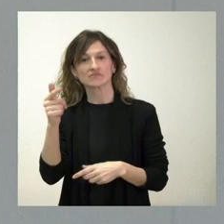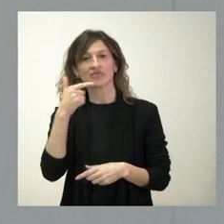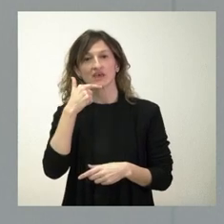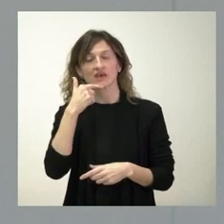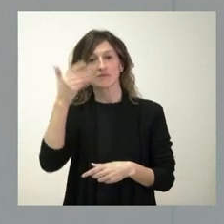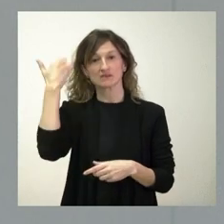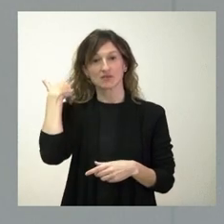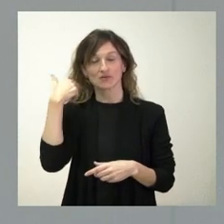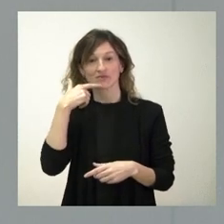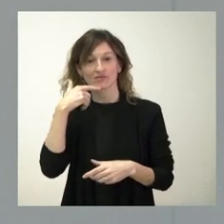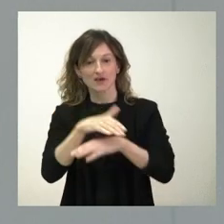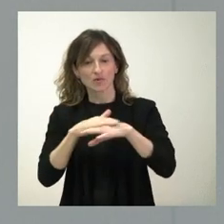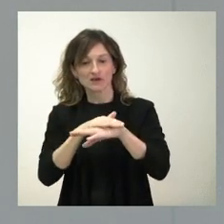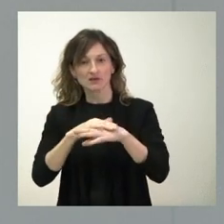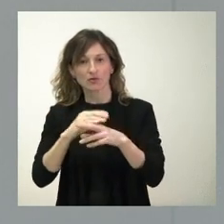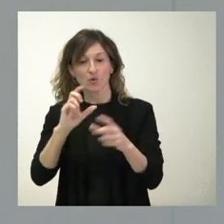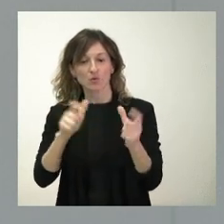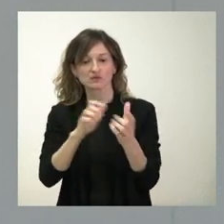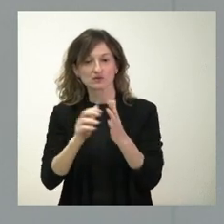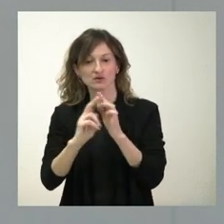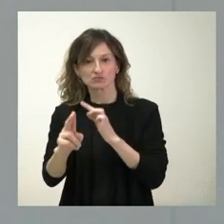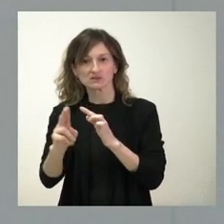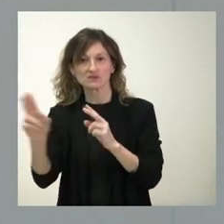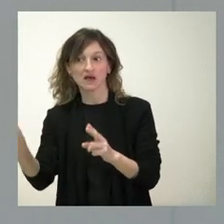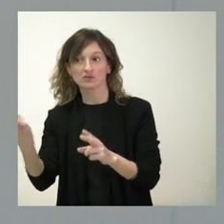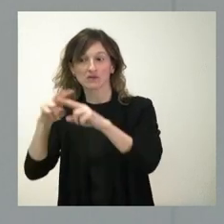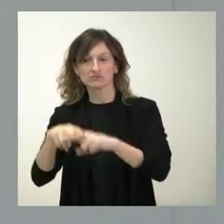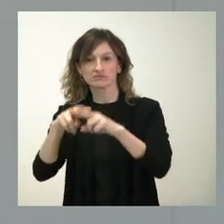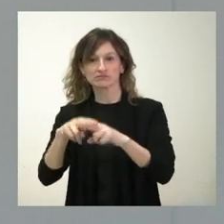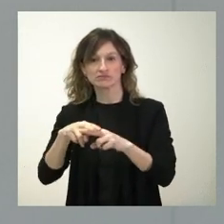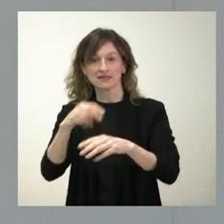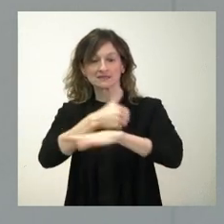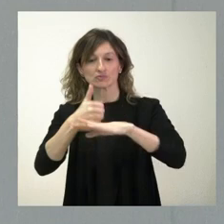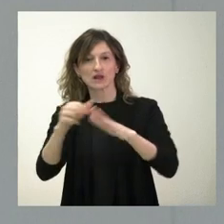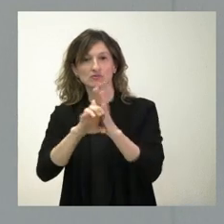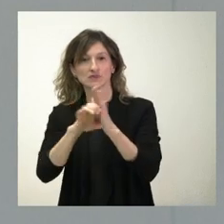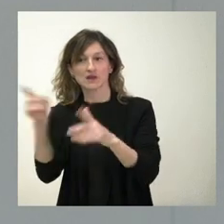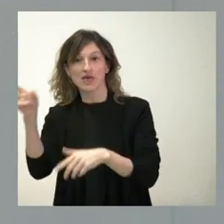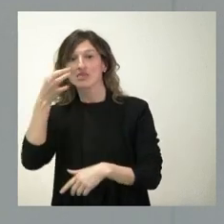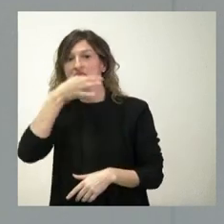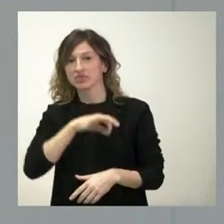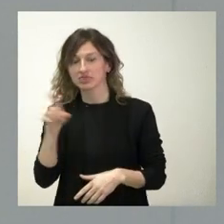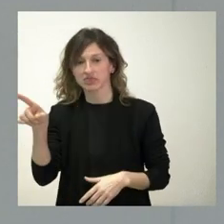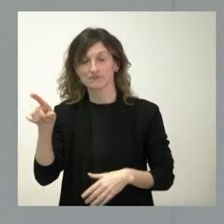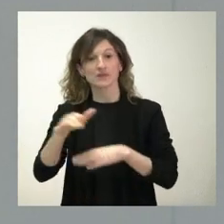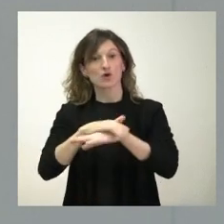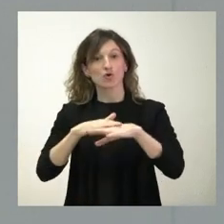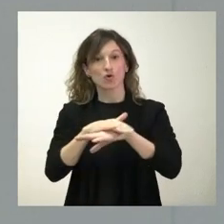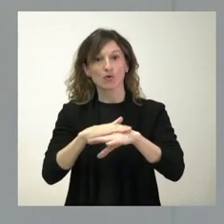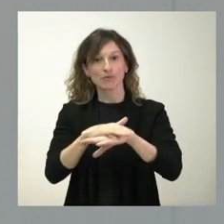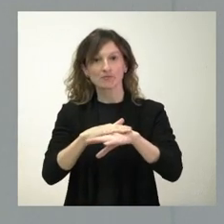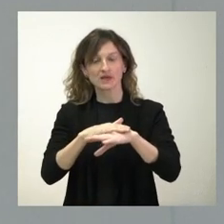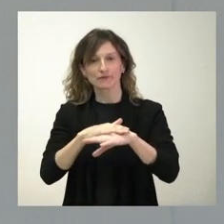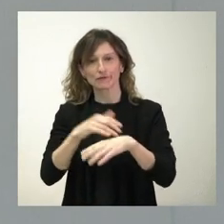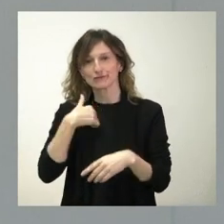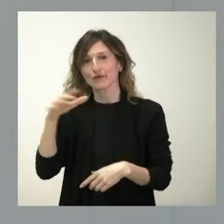analizando la respuesta de la Junta de Castilla y León, renunció a ir al Tribunal Constitucional y, por tanto, que el Gobierno entendemos que ya por